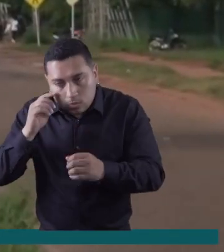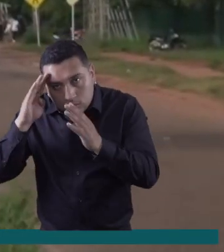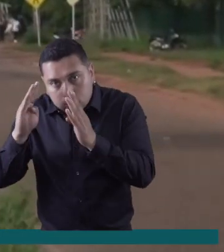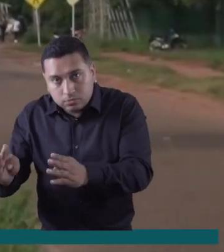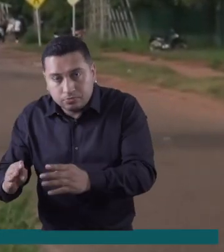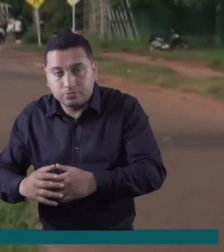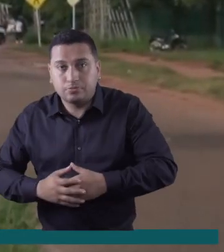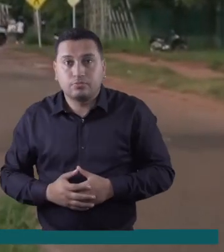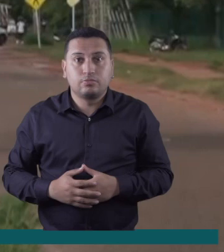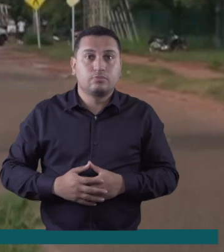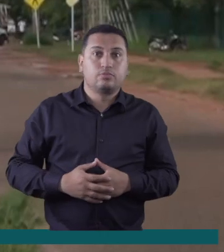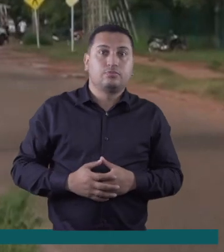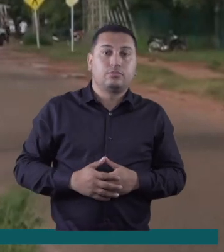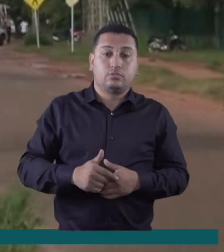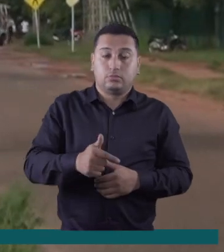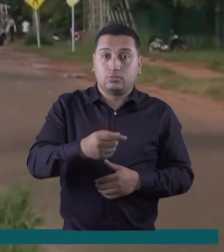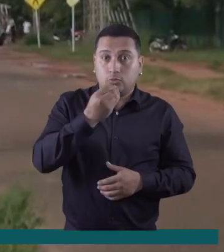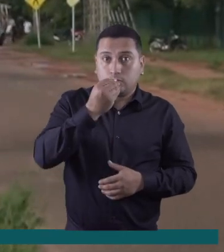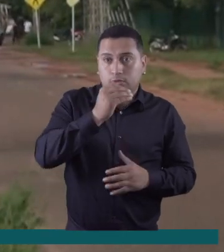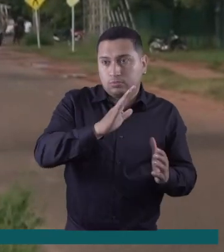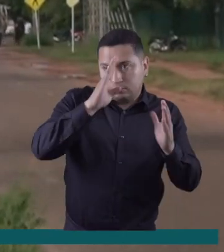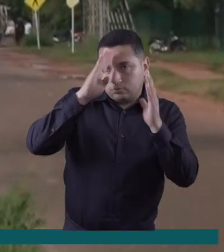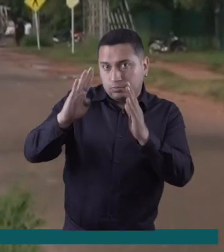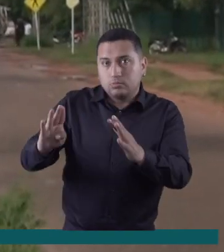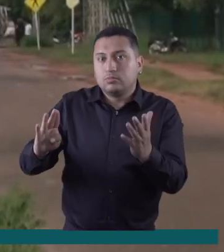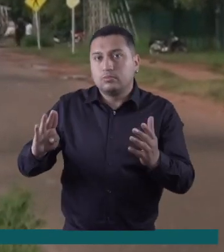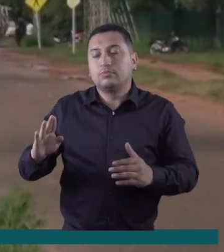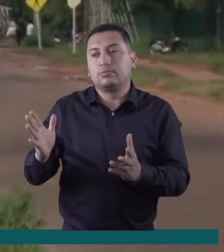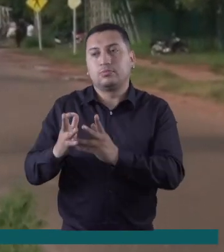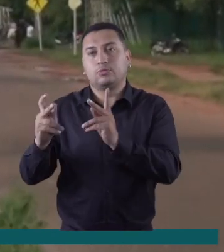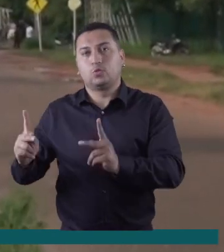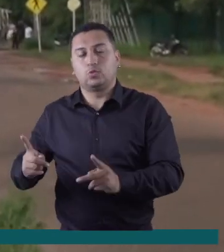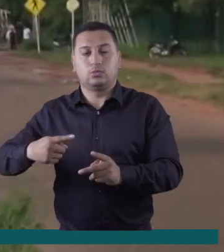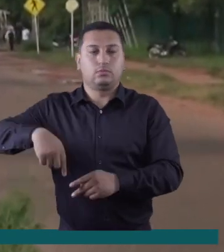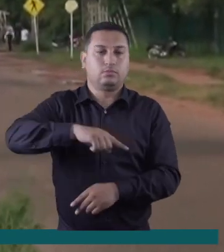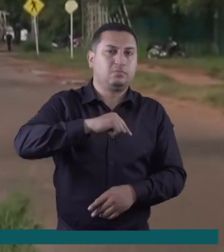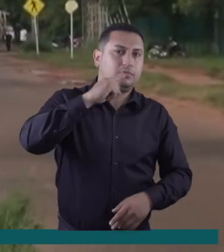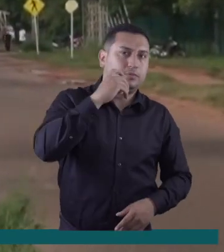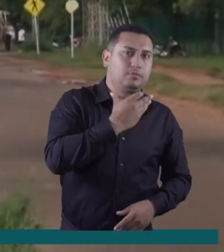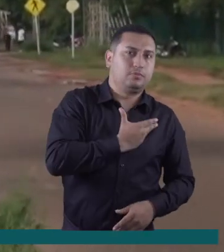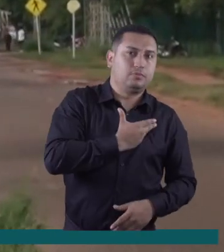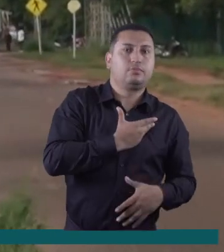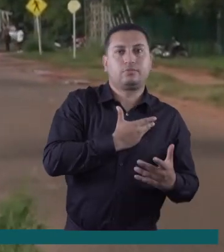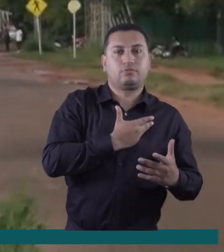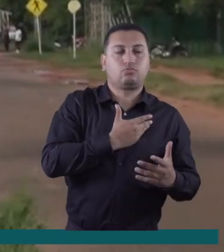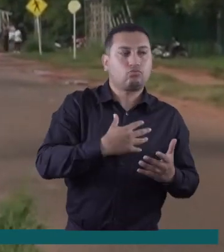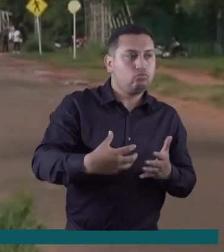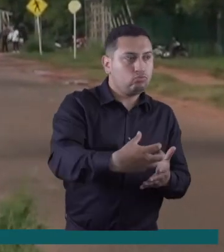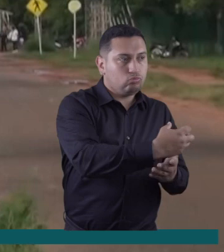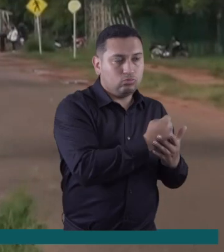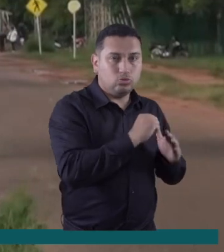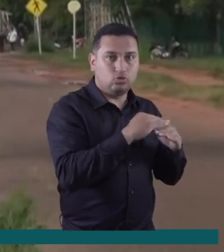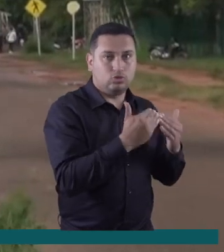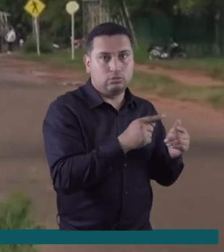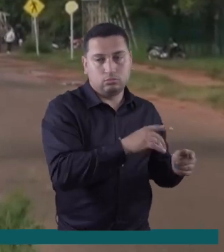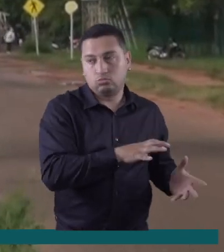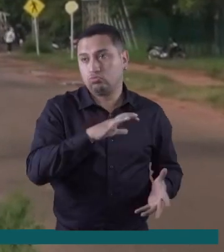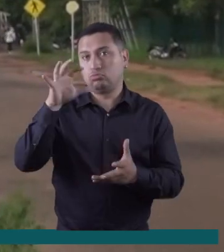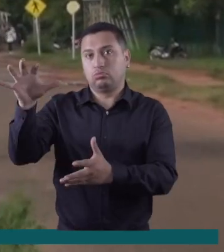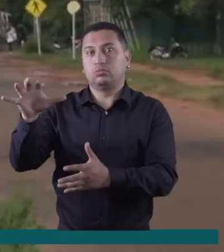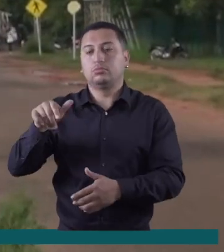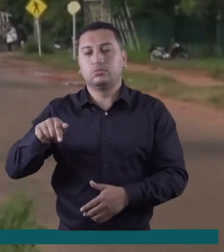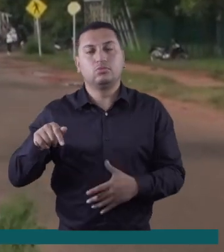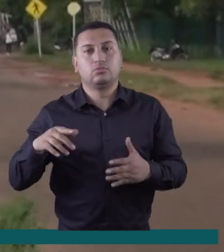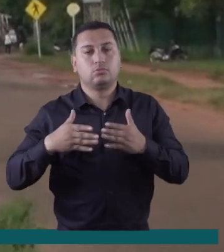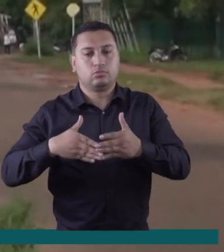perecederos, los estudiantes y padres de familia lograron también una recolección monetaria para la logística para hacer llegar esta donación. Desde